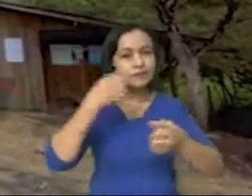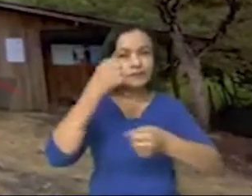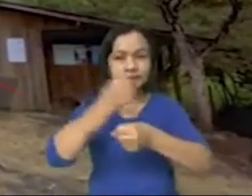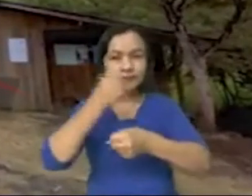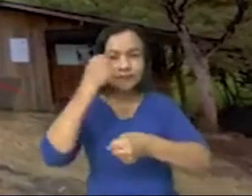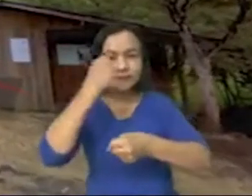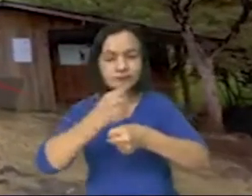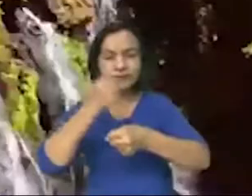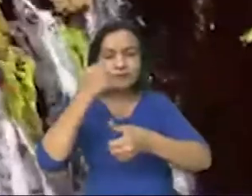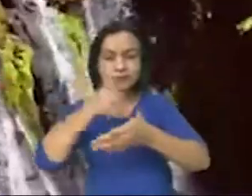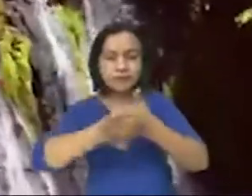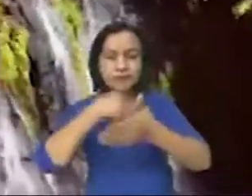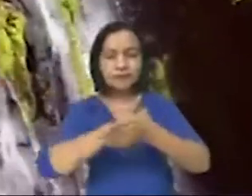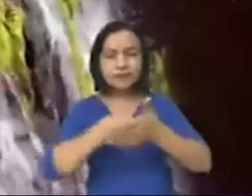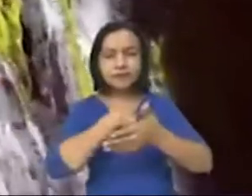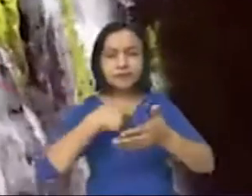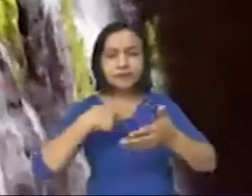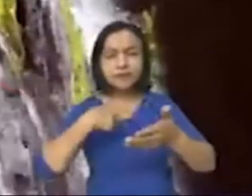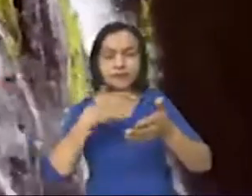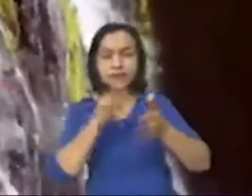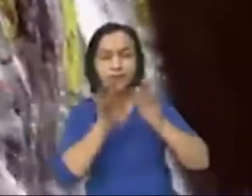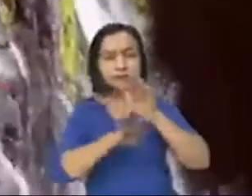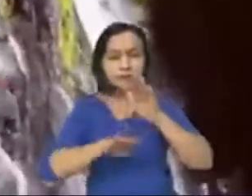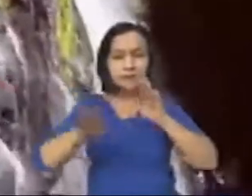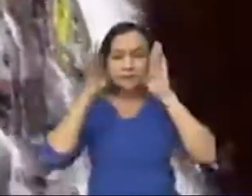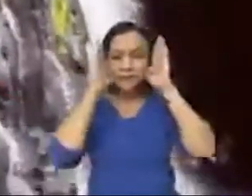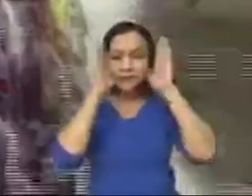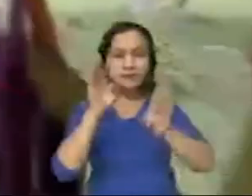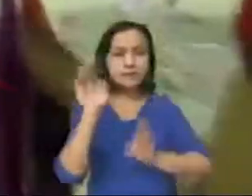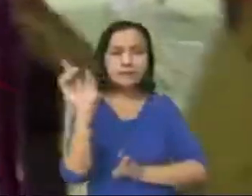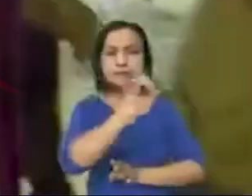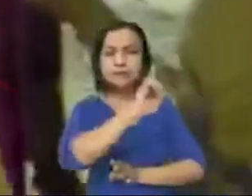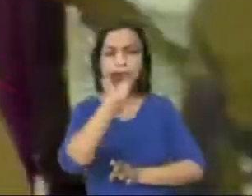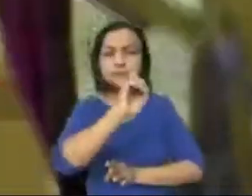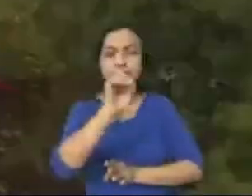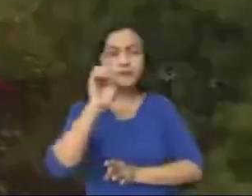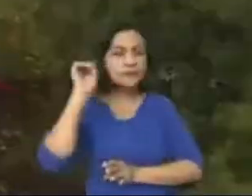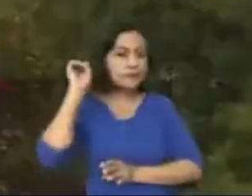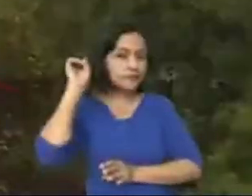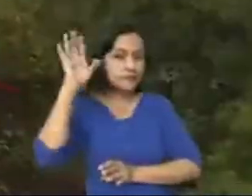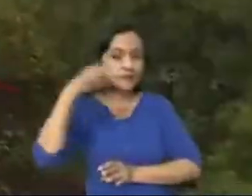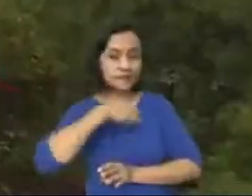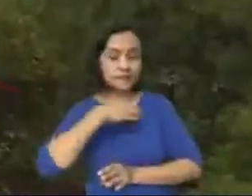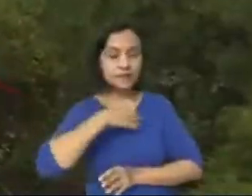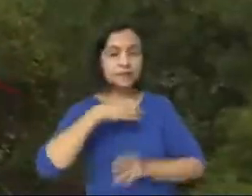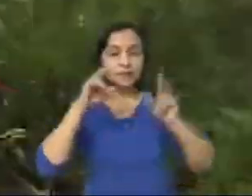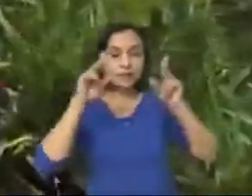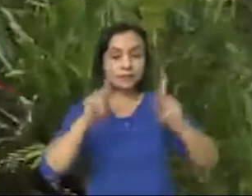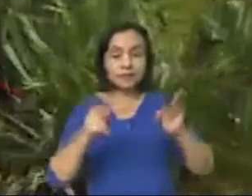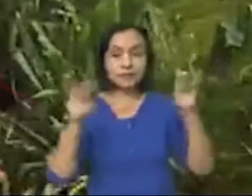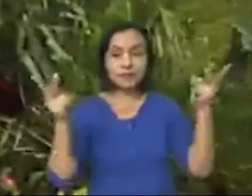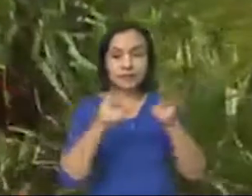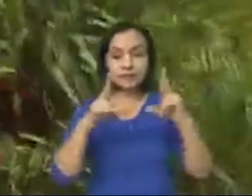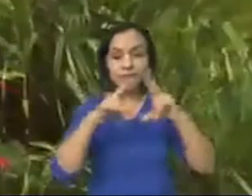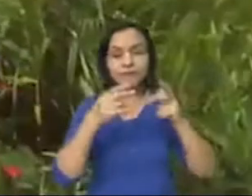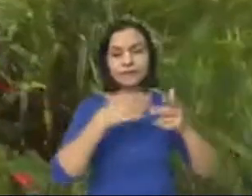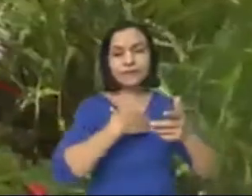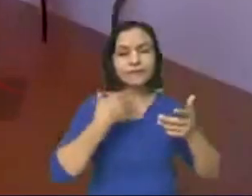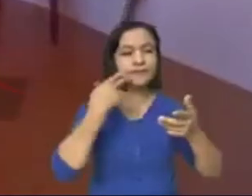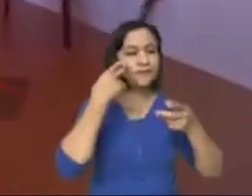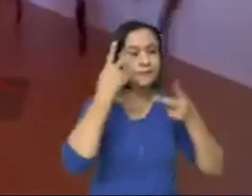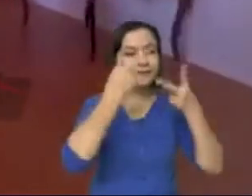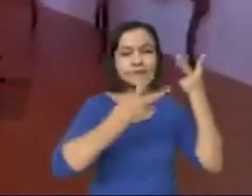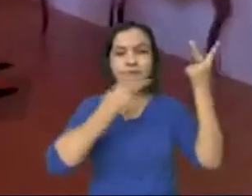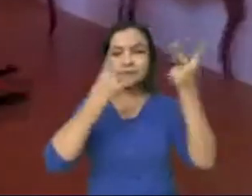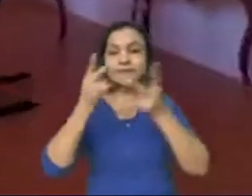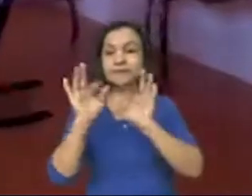que veníamos haciendo desde hace rato, pero con una mayor intensidad, enfocarnos en lo que era el turismo interno, el turismo nacional, incentivar a las